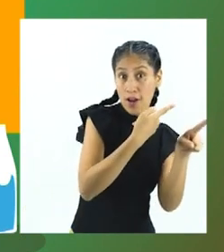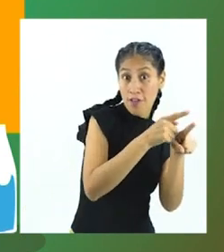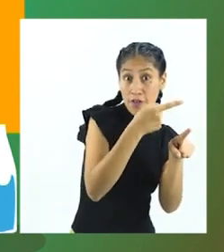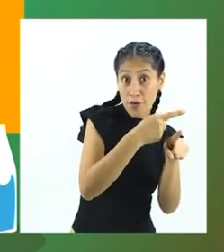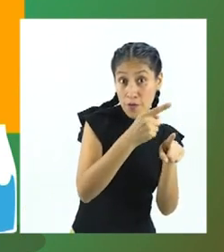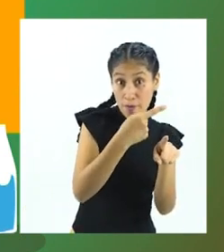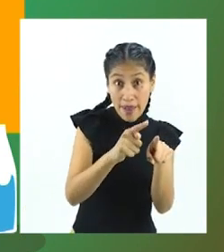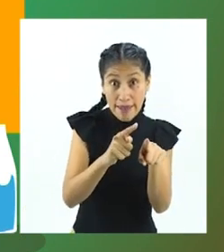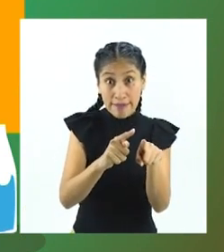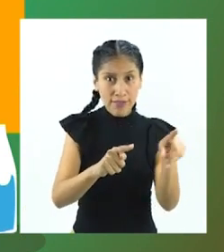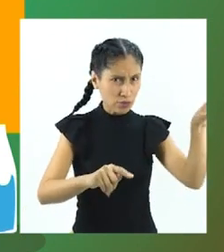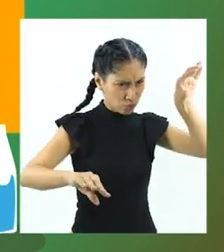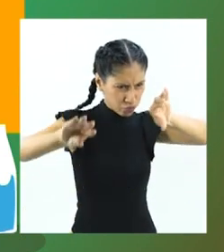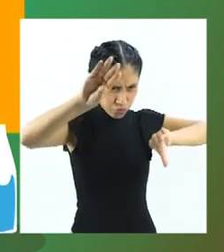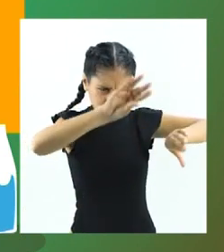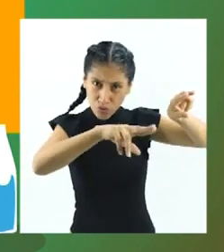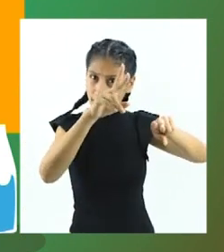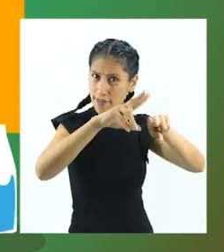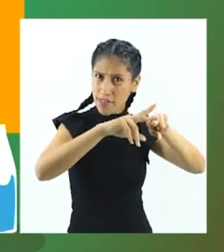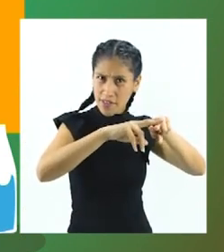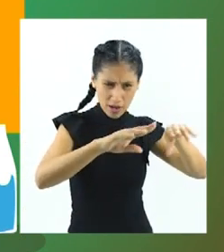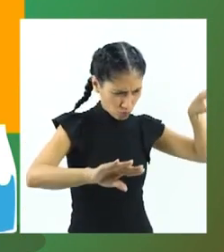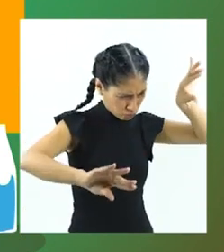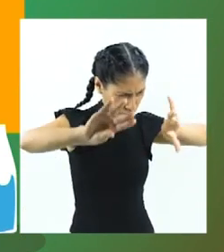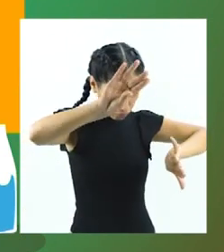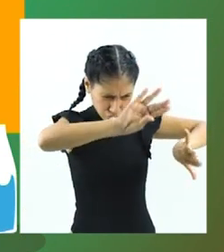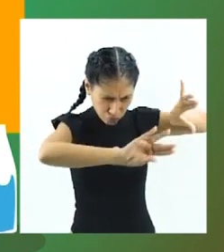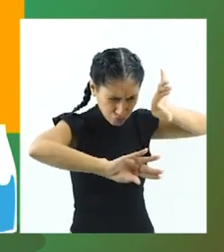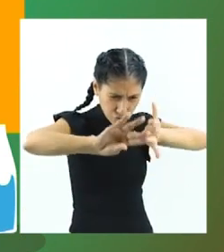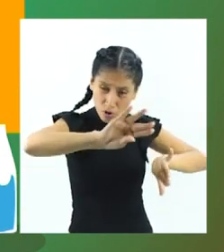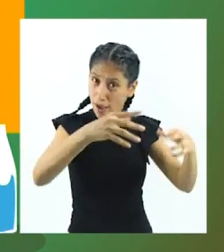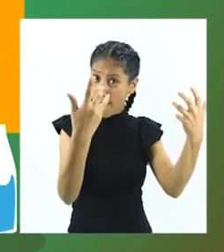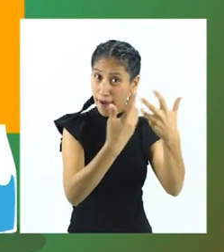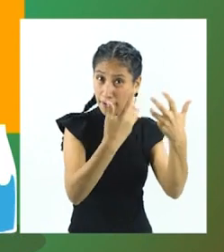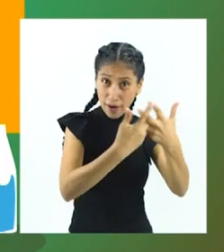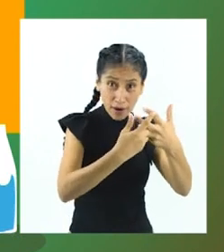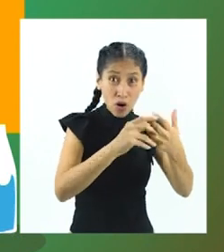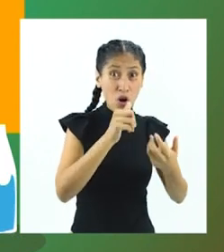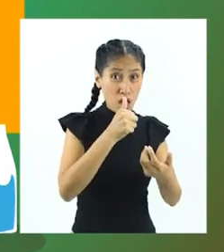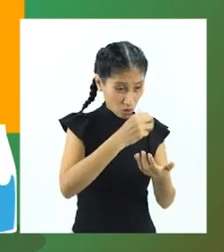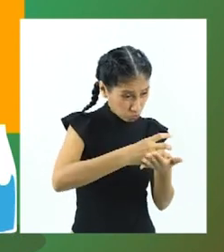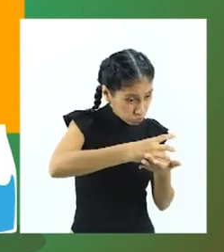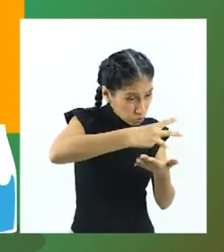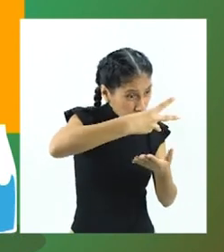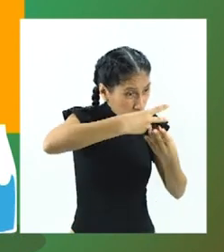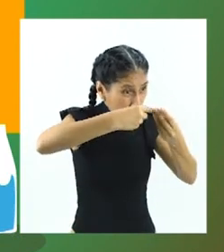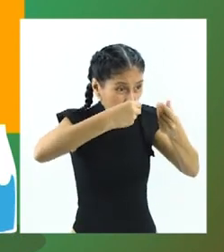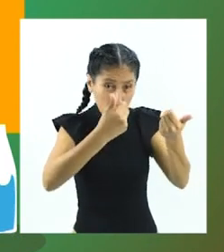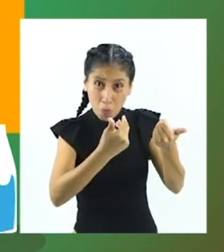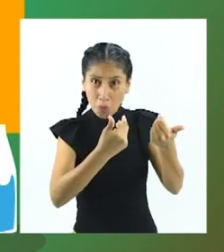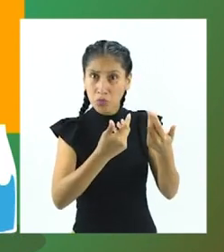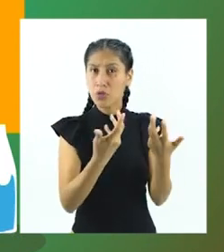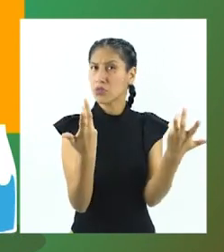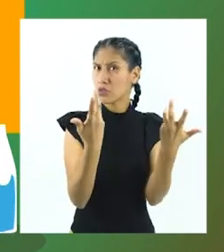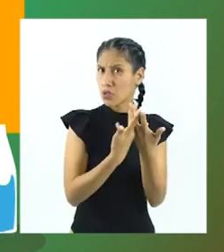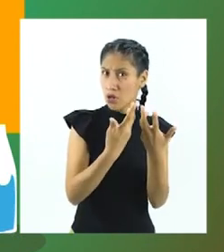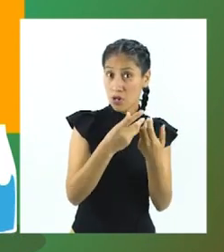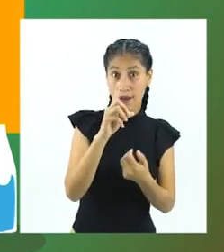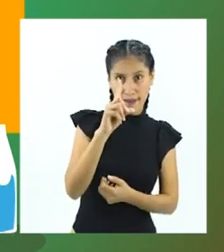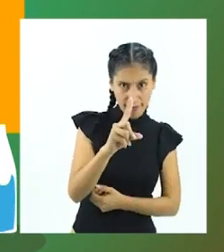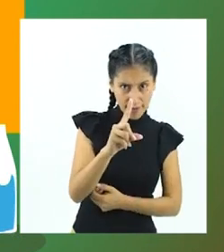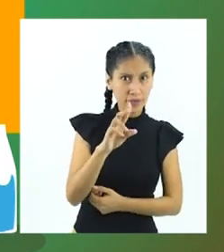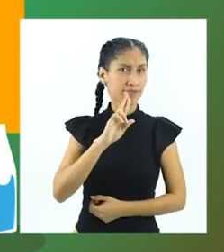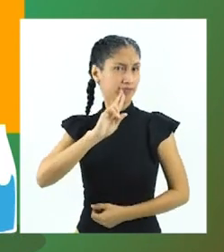De esa forma, se comprueba si intervienen o no en la evaporación del agua. Entonces, la opción D